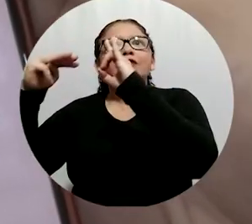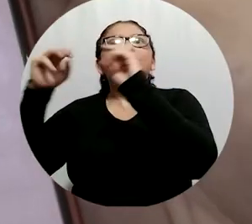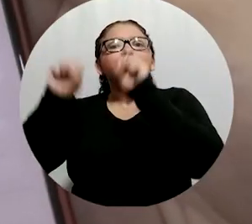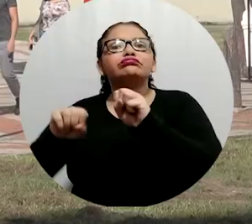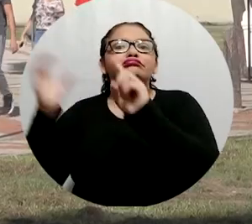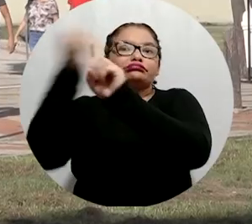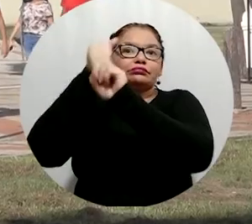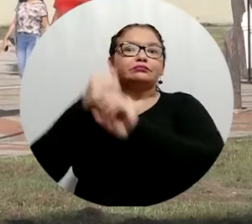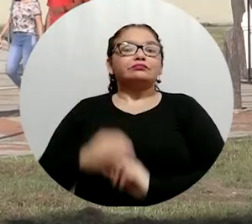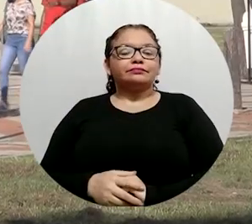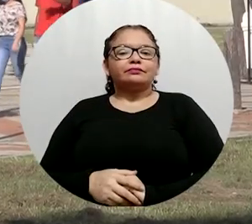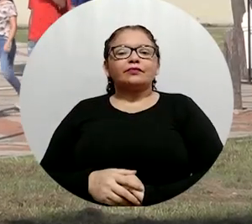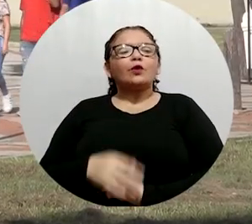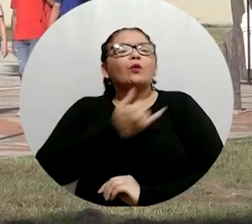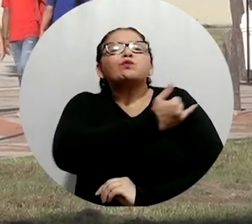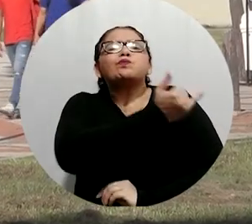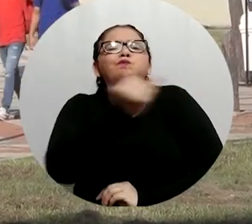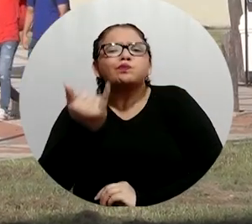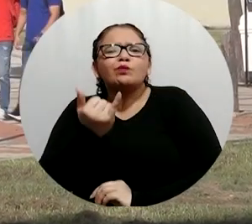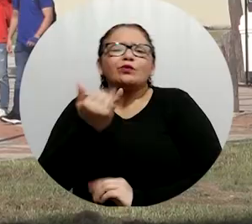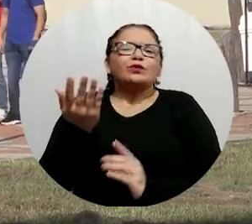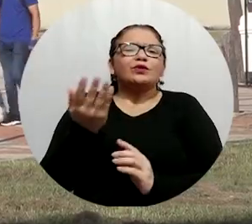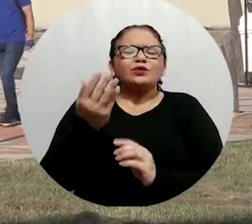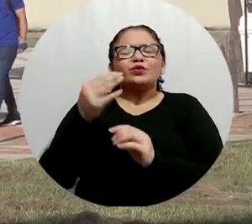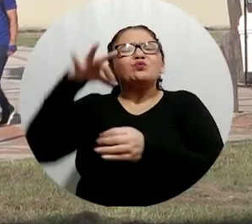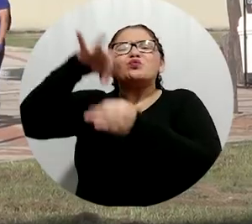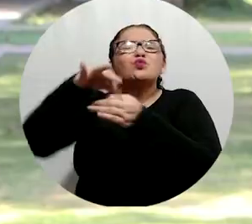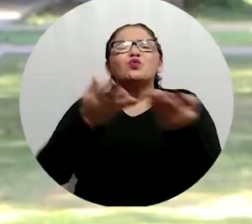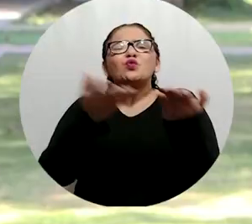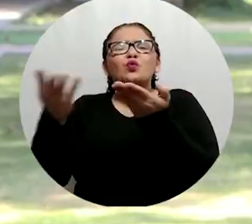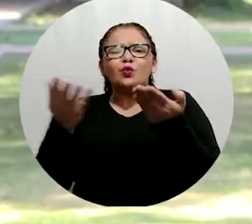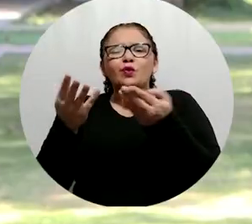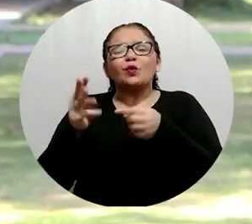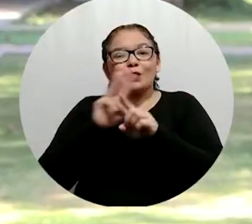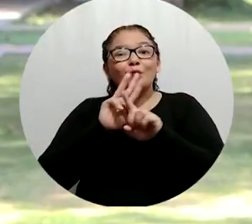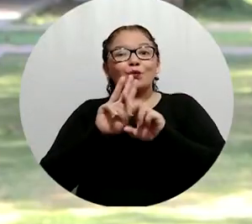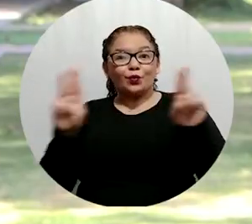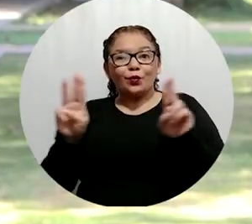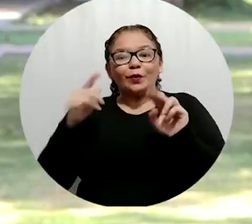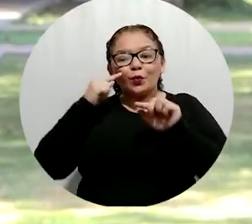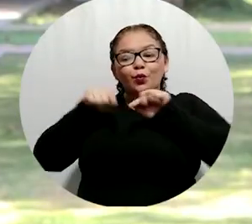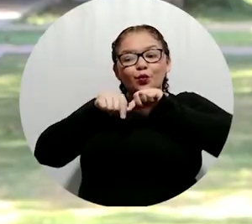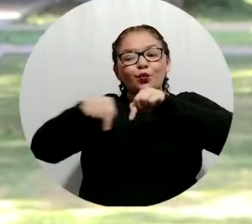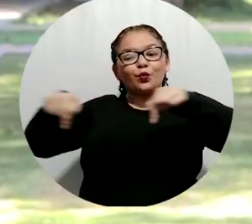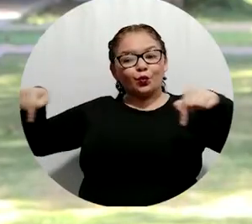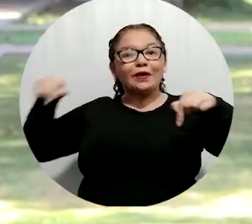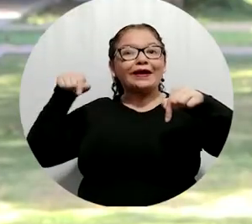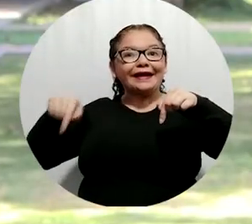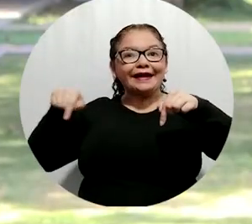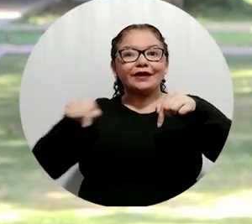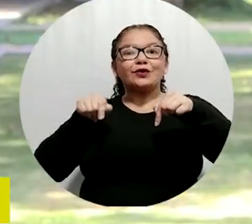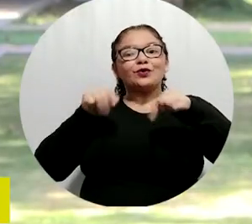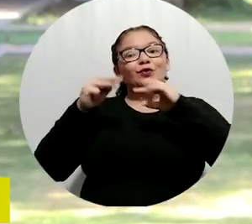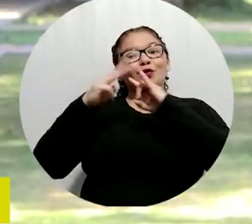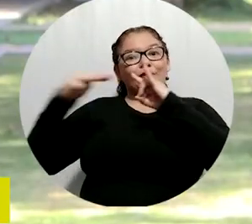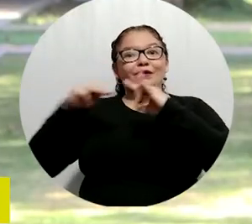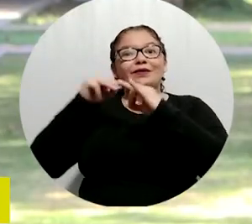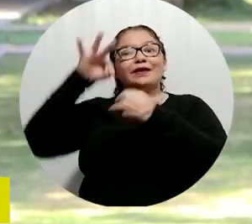institución. La comunidad universitaria puede hacer su ejercicio de votación en la página